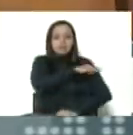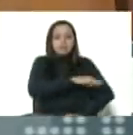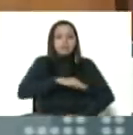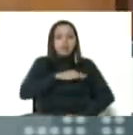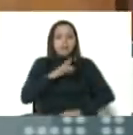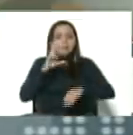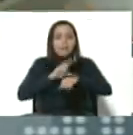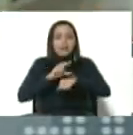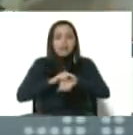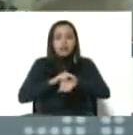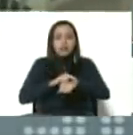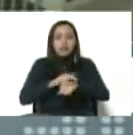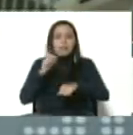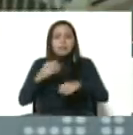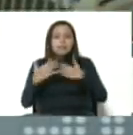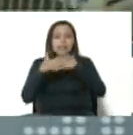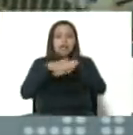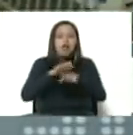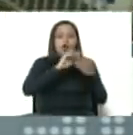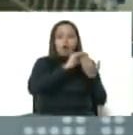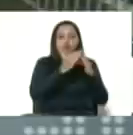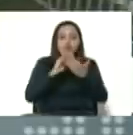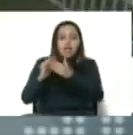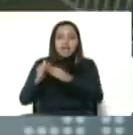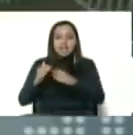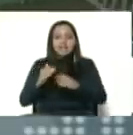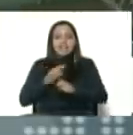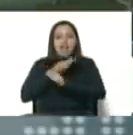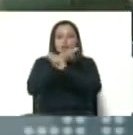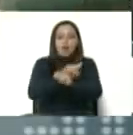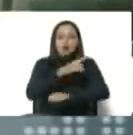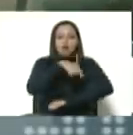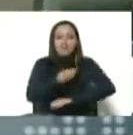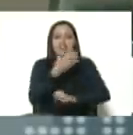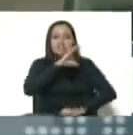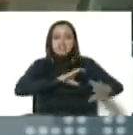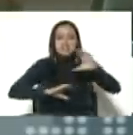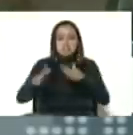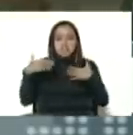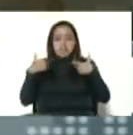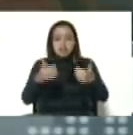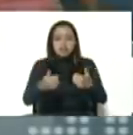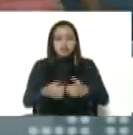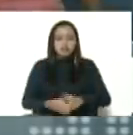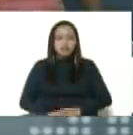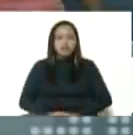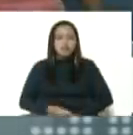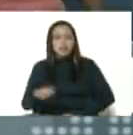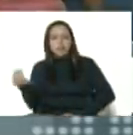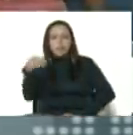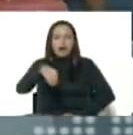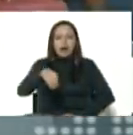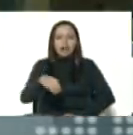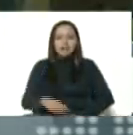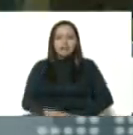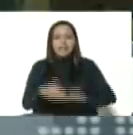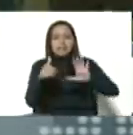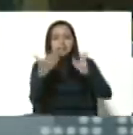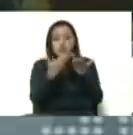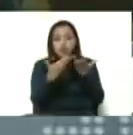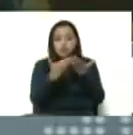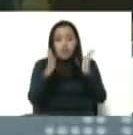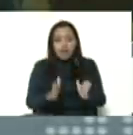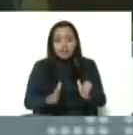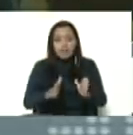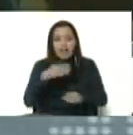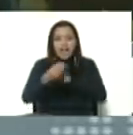los médicos son médicos integrales comunitarios, graduados de la Universidad de la Ciencia de la Salud. Y adicionalmente, 6 estudiantes están